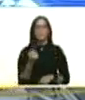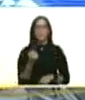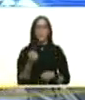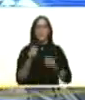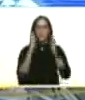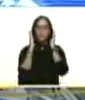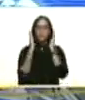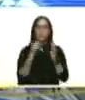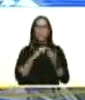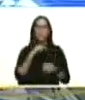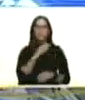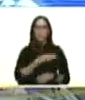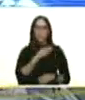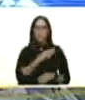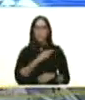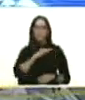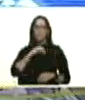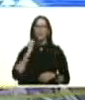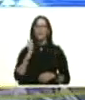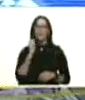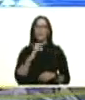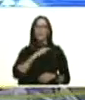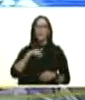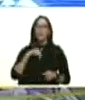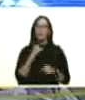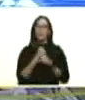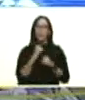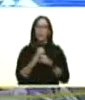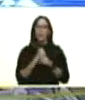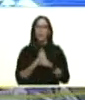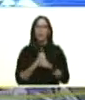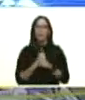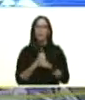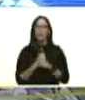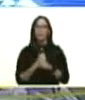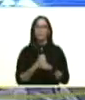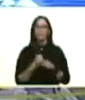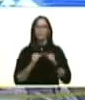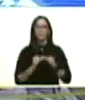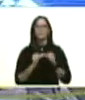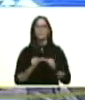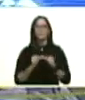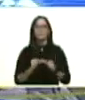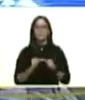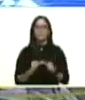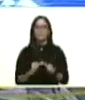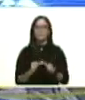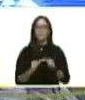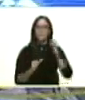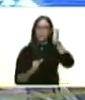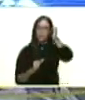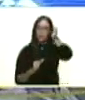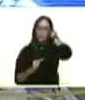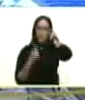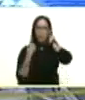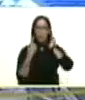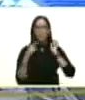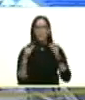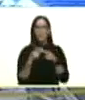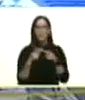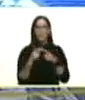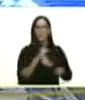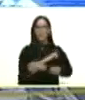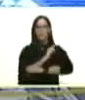misión en nuestra tarea y en nuestro trabajo permanentemente con un equipo poderoso